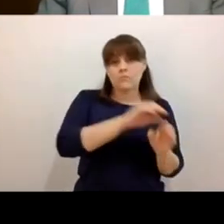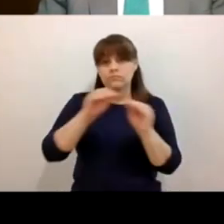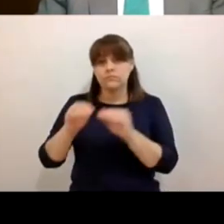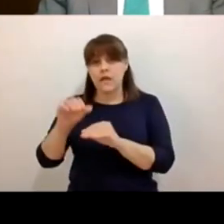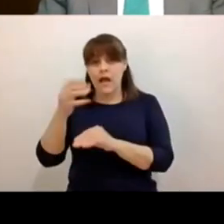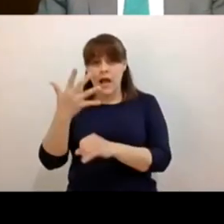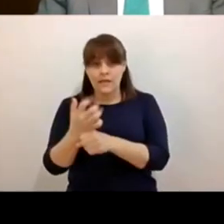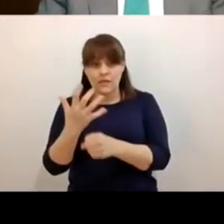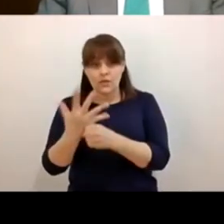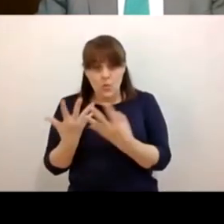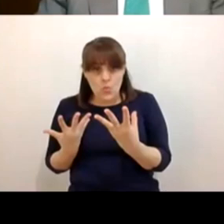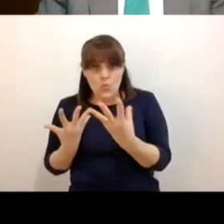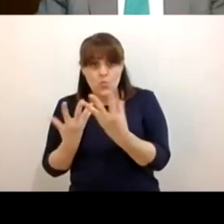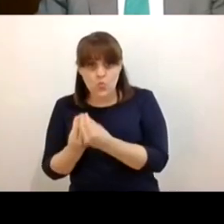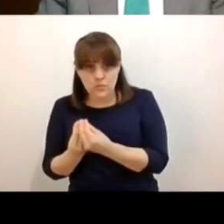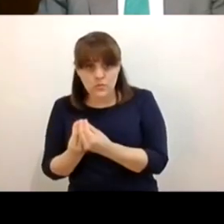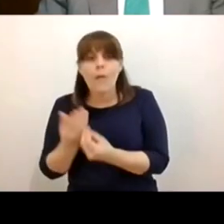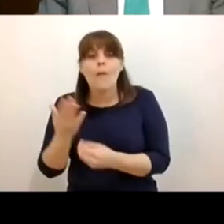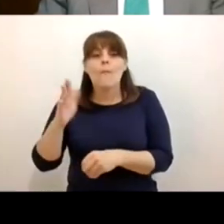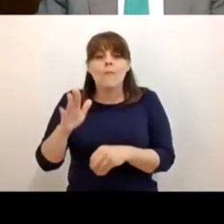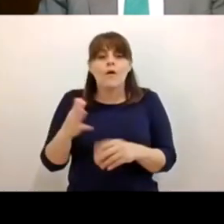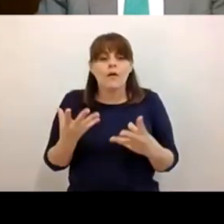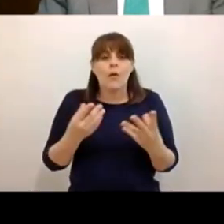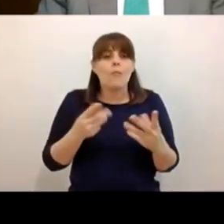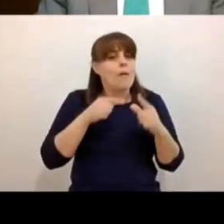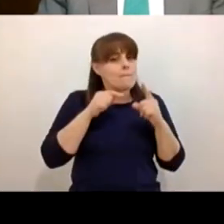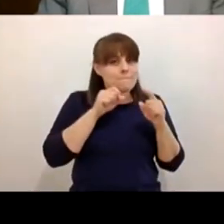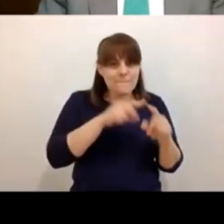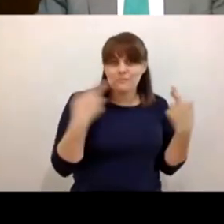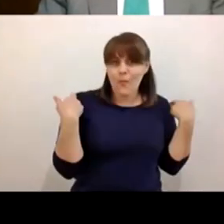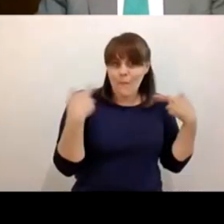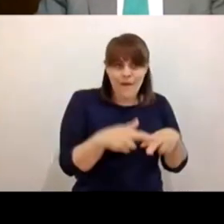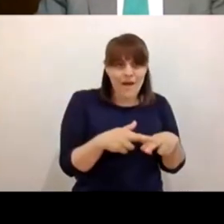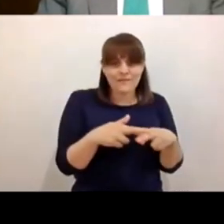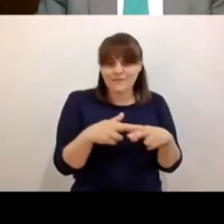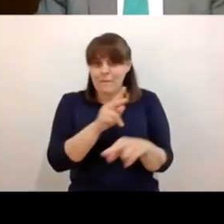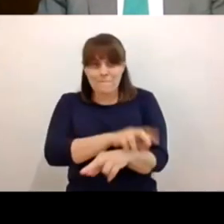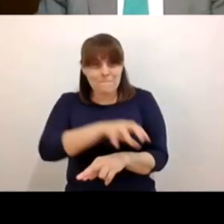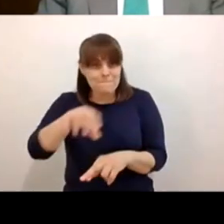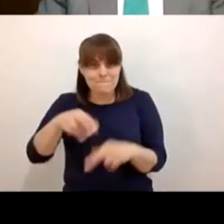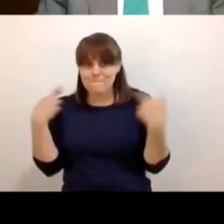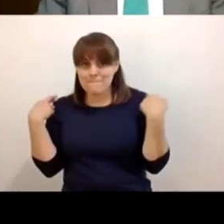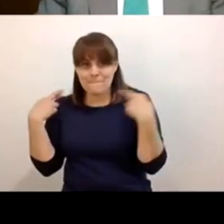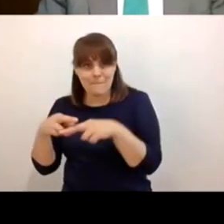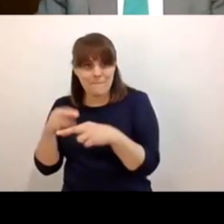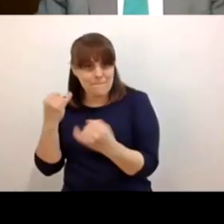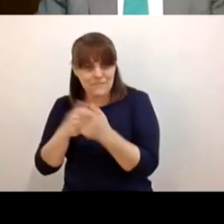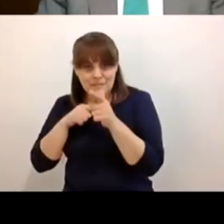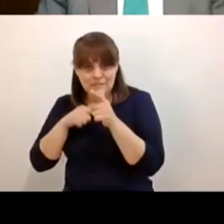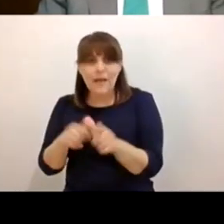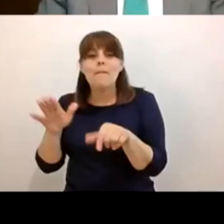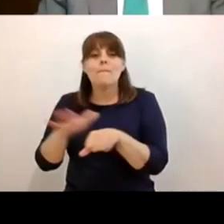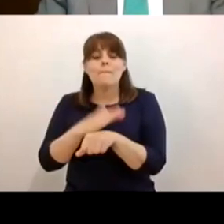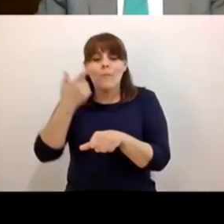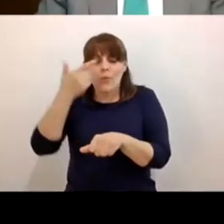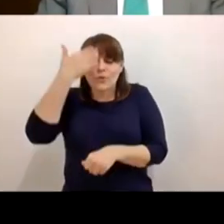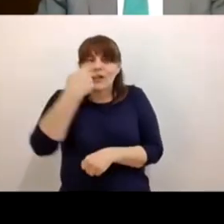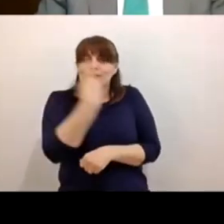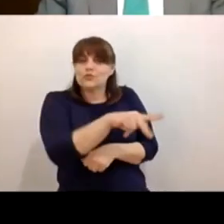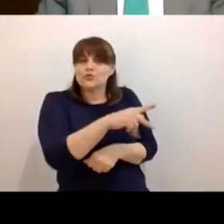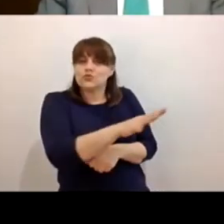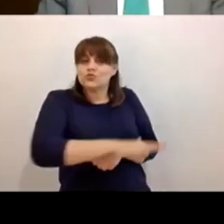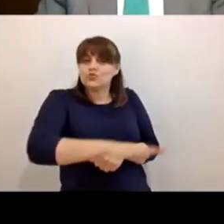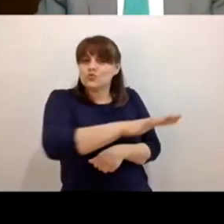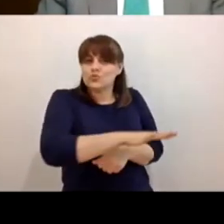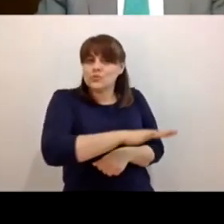alumnos porque ellos saben que estuvieron trabajando durante la cuarentena es decir están tratando de ajustarse a la